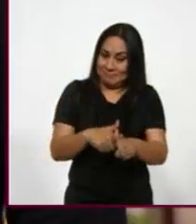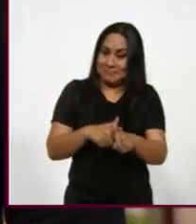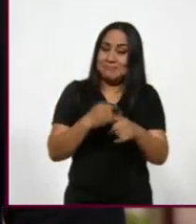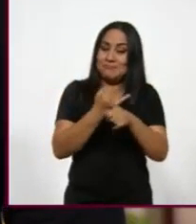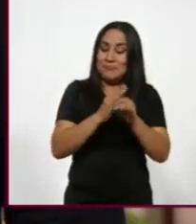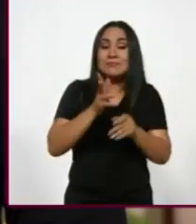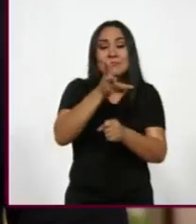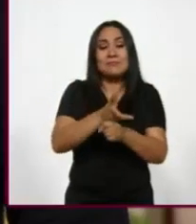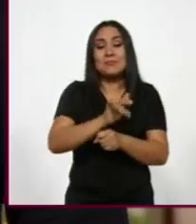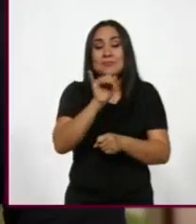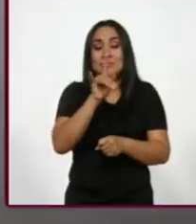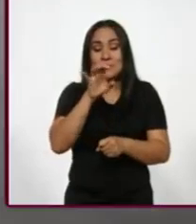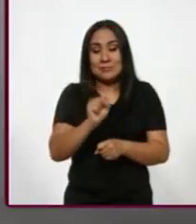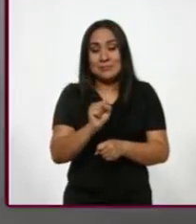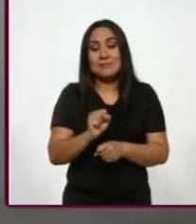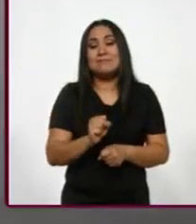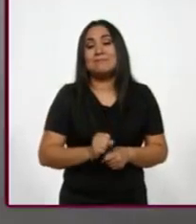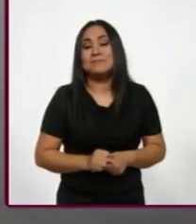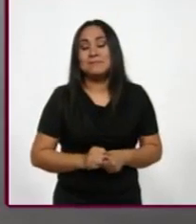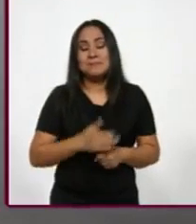imágenes de José Luis Cortés y Luis Virgilio. Buenas tardes.